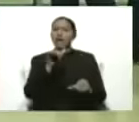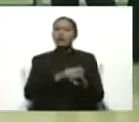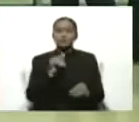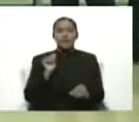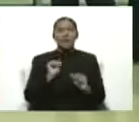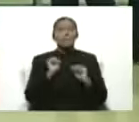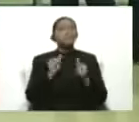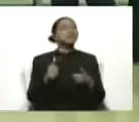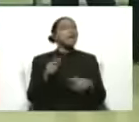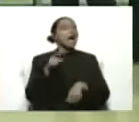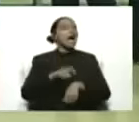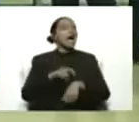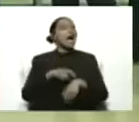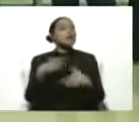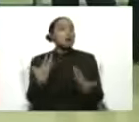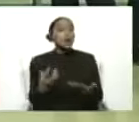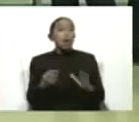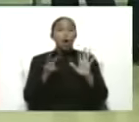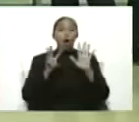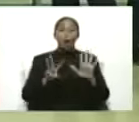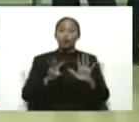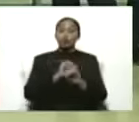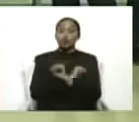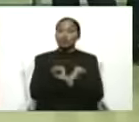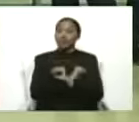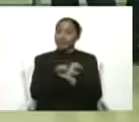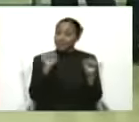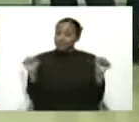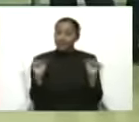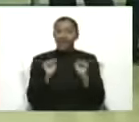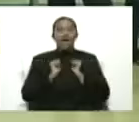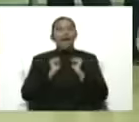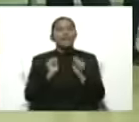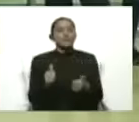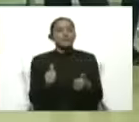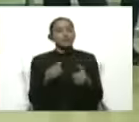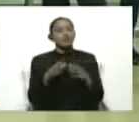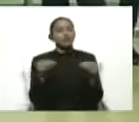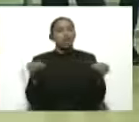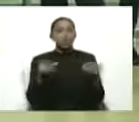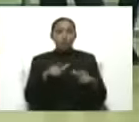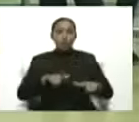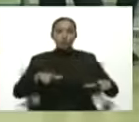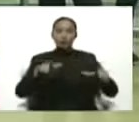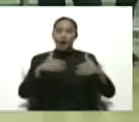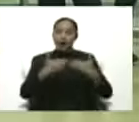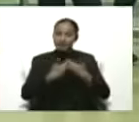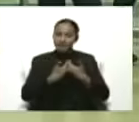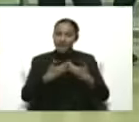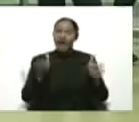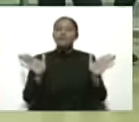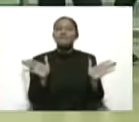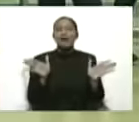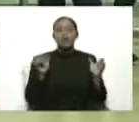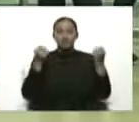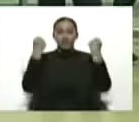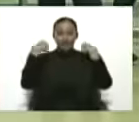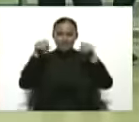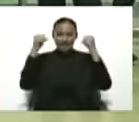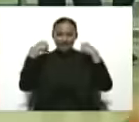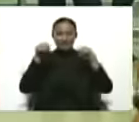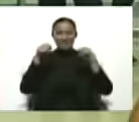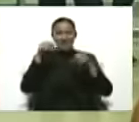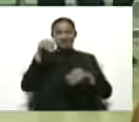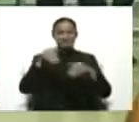8 de la mañana ya estarán abiertos los centros de simulacro en toda Venezuela, este,